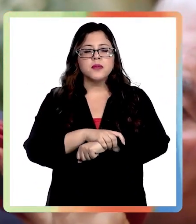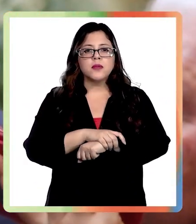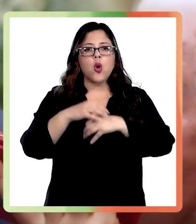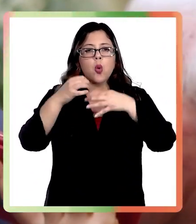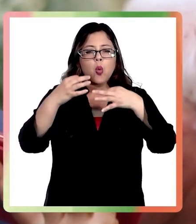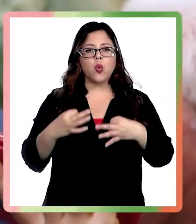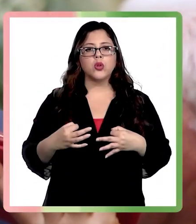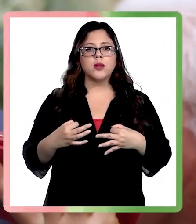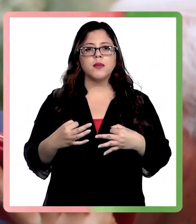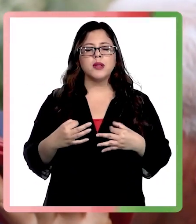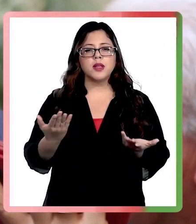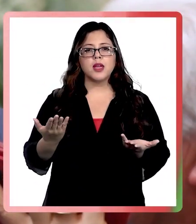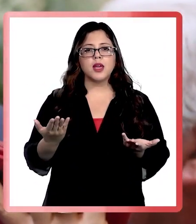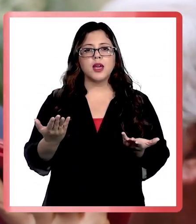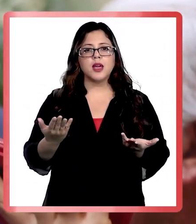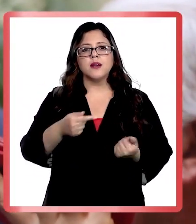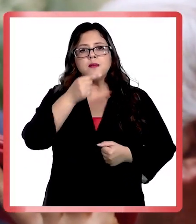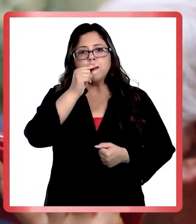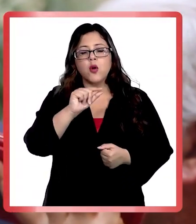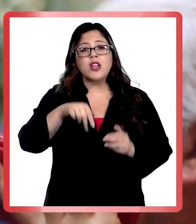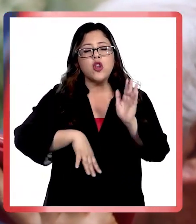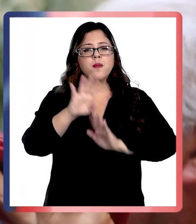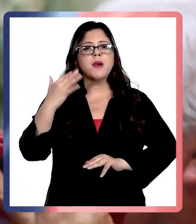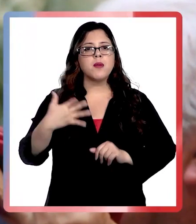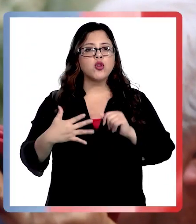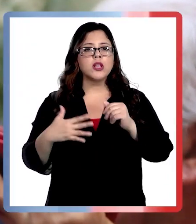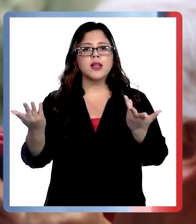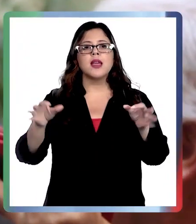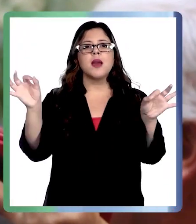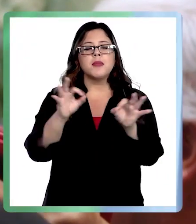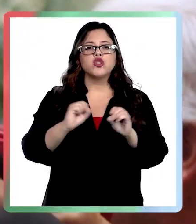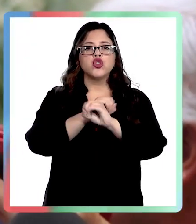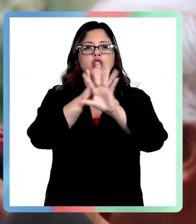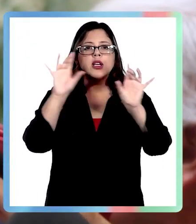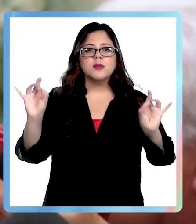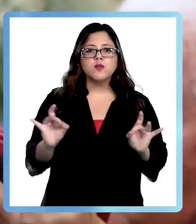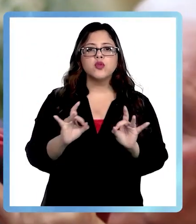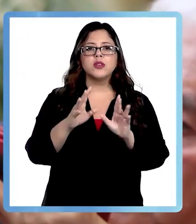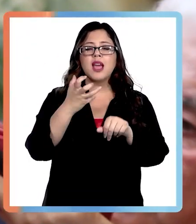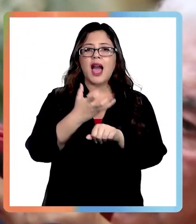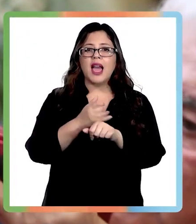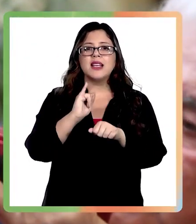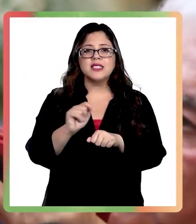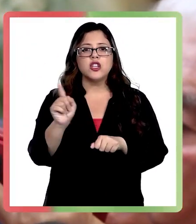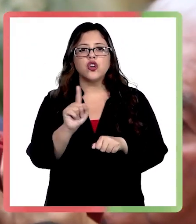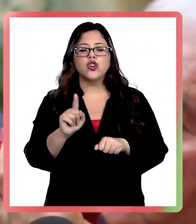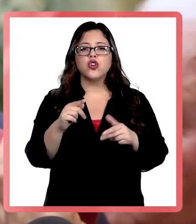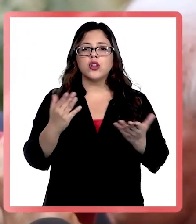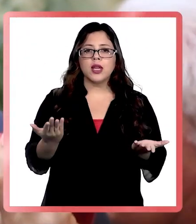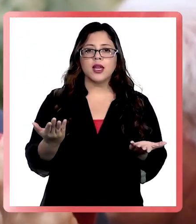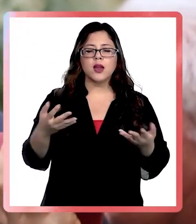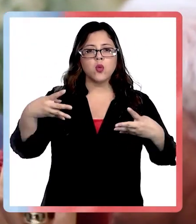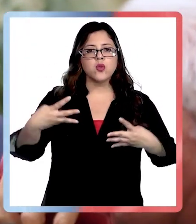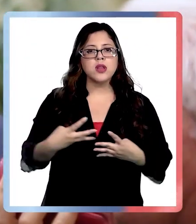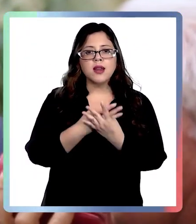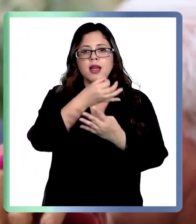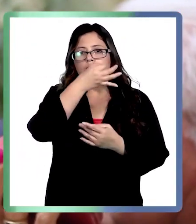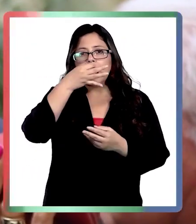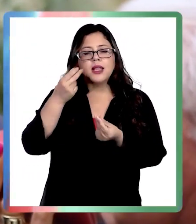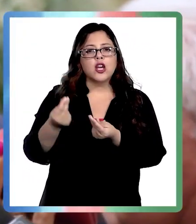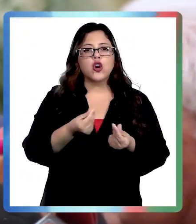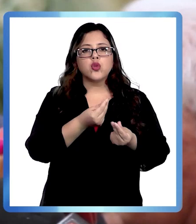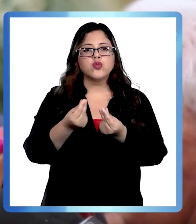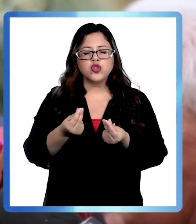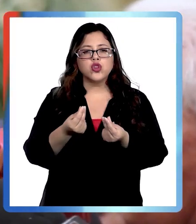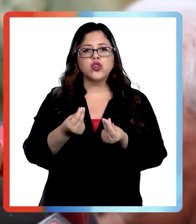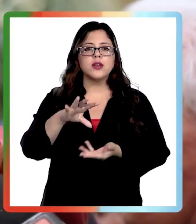estos próximos días y lo más importante es que se aclare si aquí efectivamente existió, como lo hemos planteado, una red de corrupción a